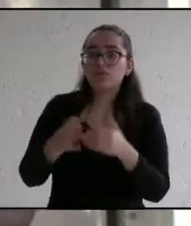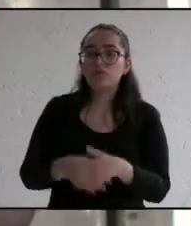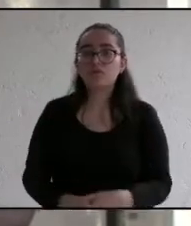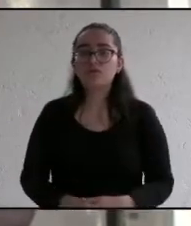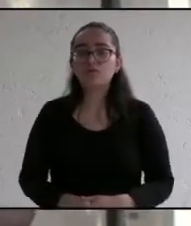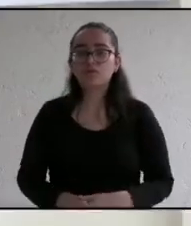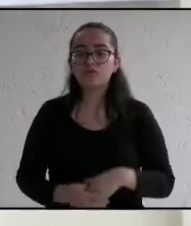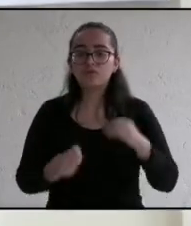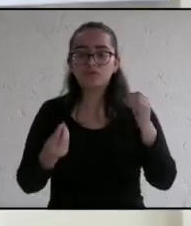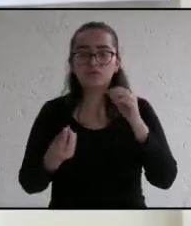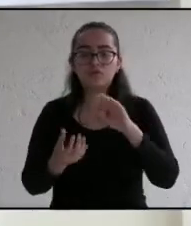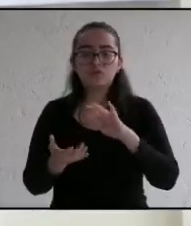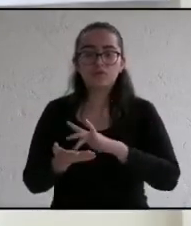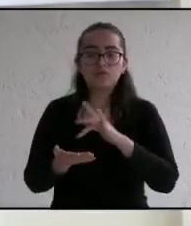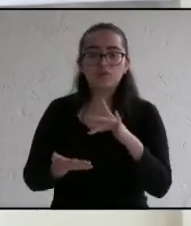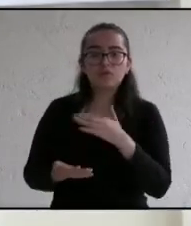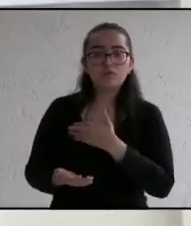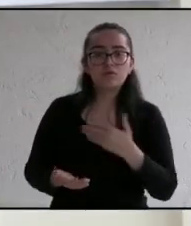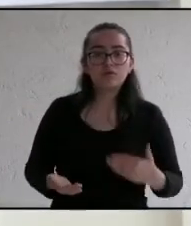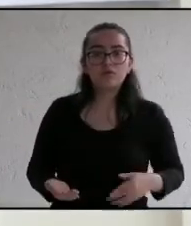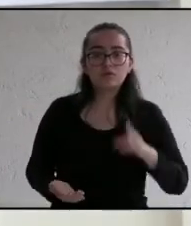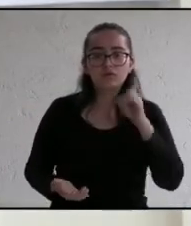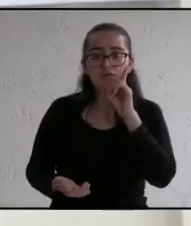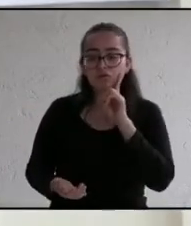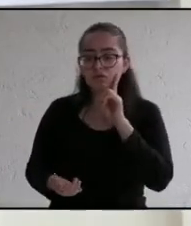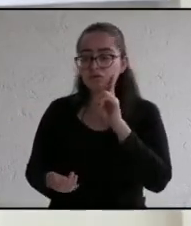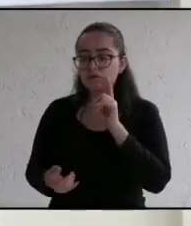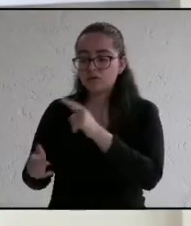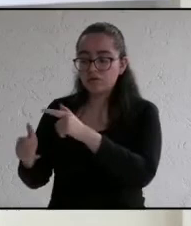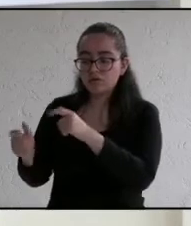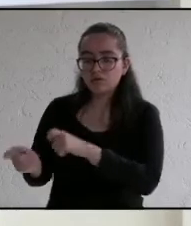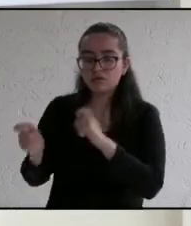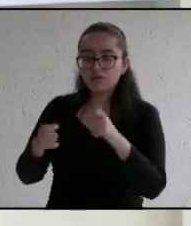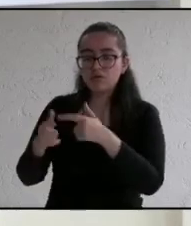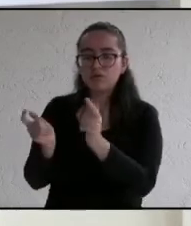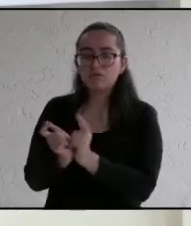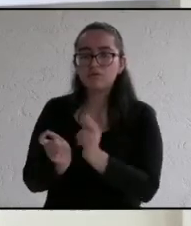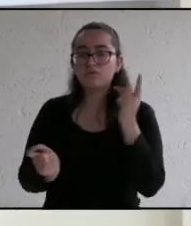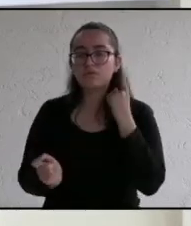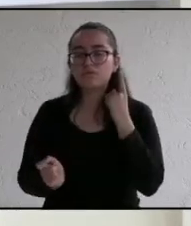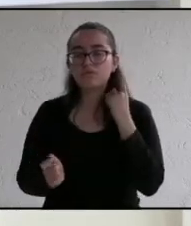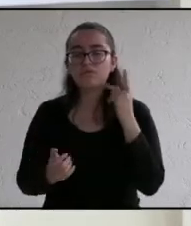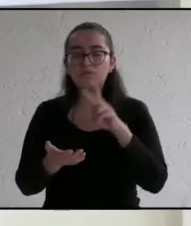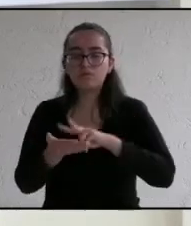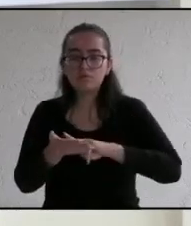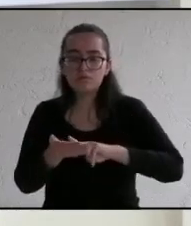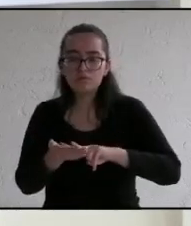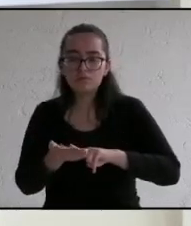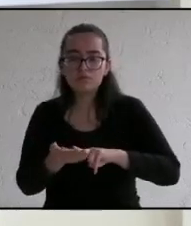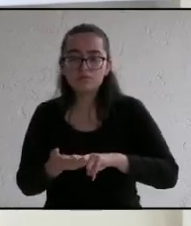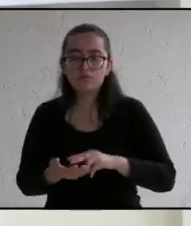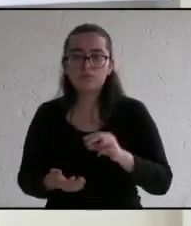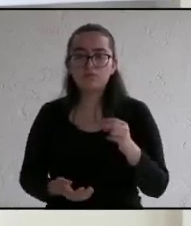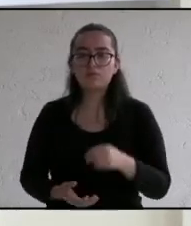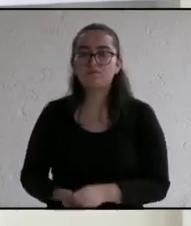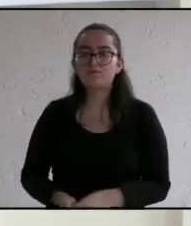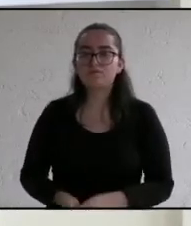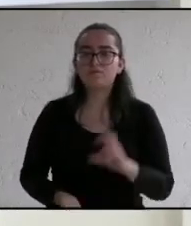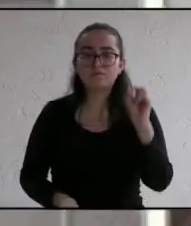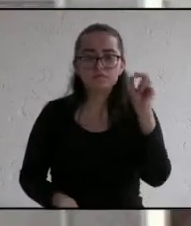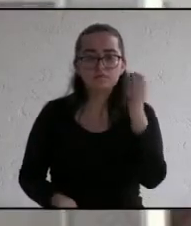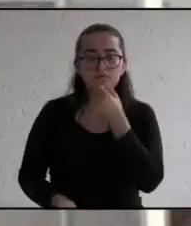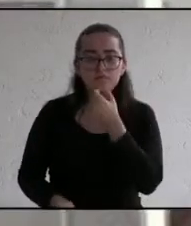Muchísimas gracias candidata ahora le toca el turno al candidato del Partido Verde Carlos Returta García cuenta con 30 segundos adelante candidato.